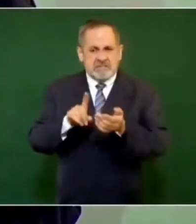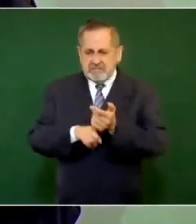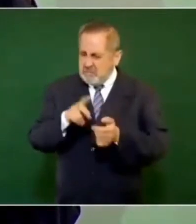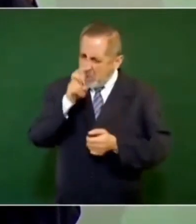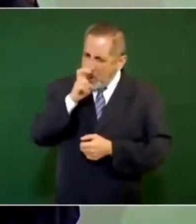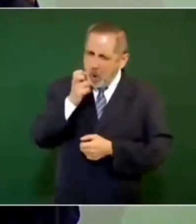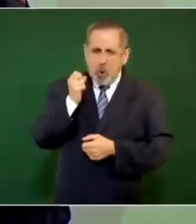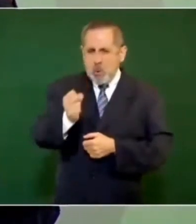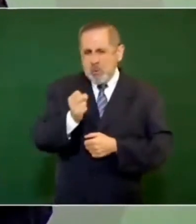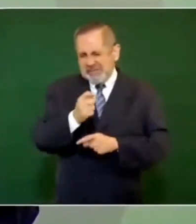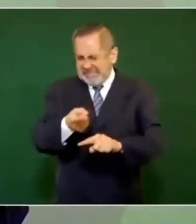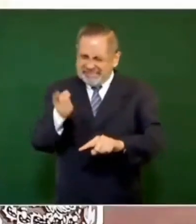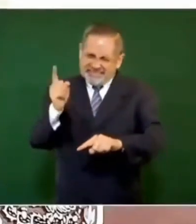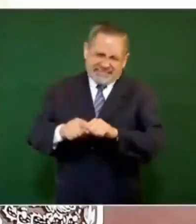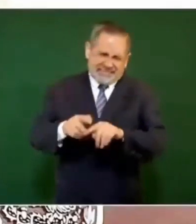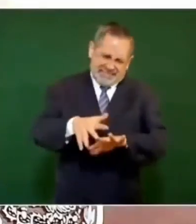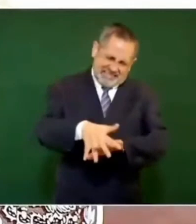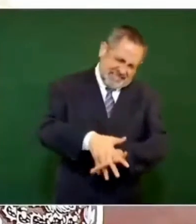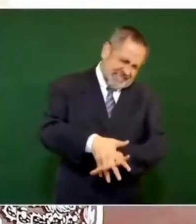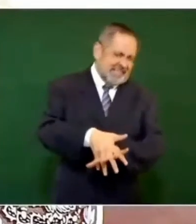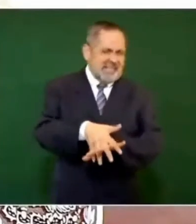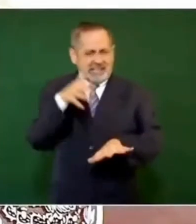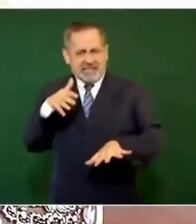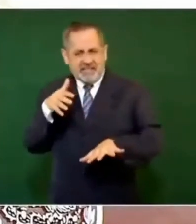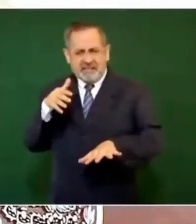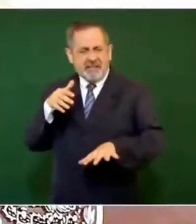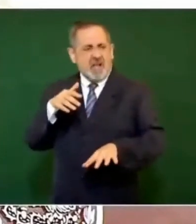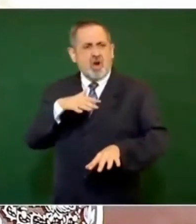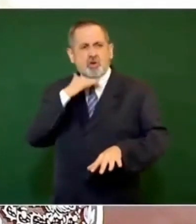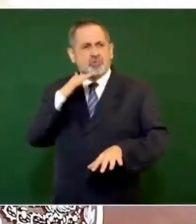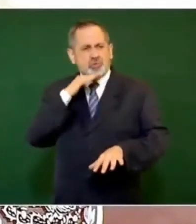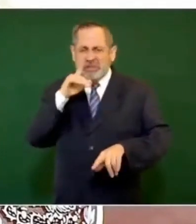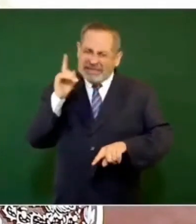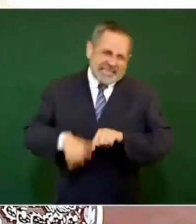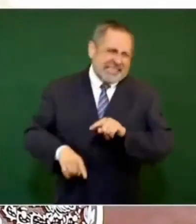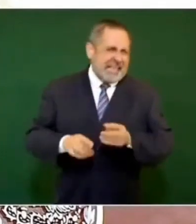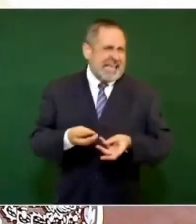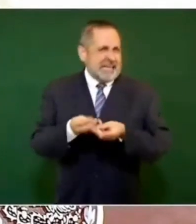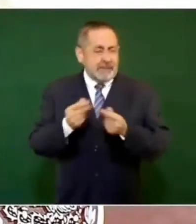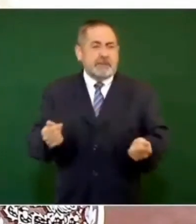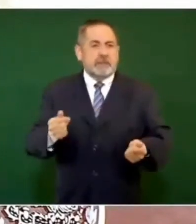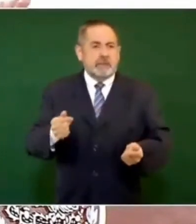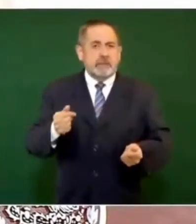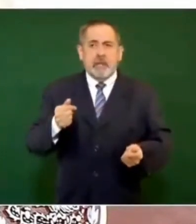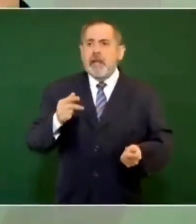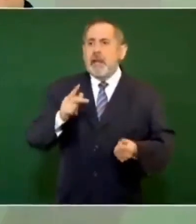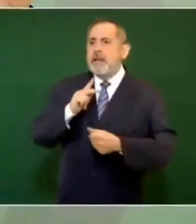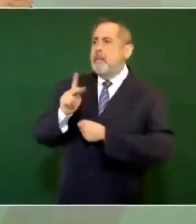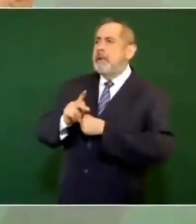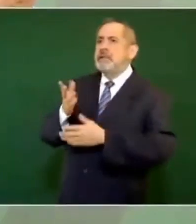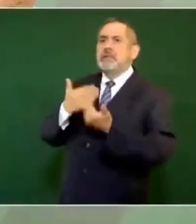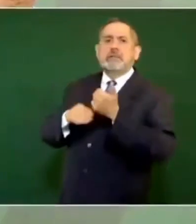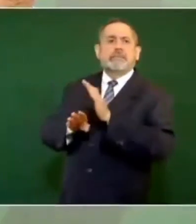arrancar de raíz la corrupción para que el país salga